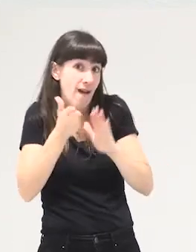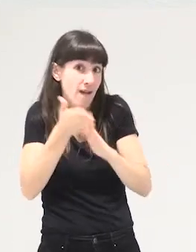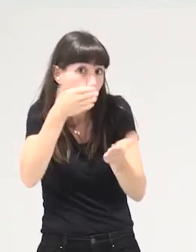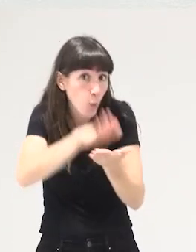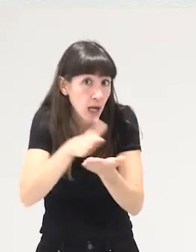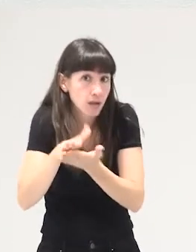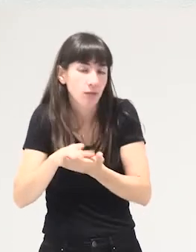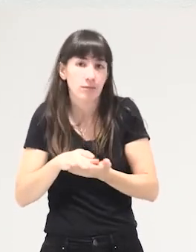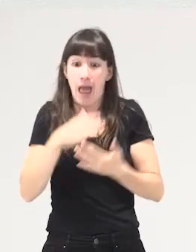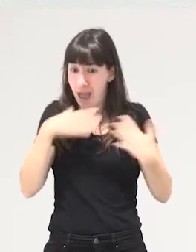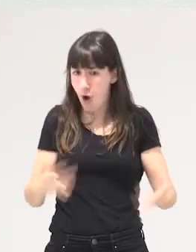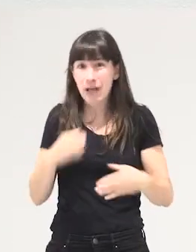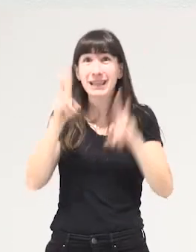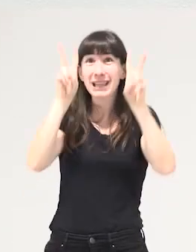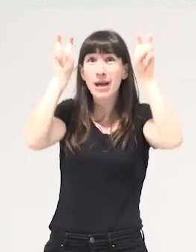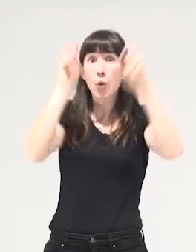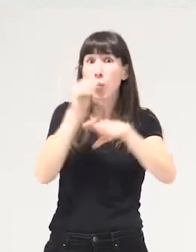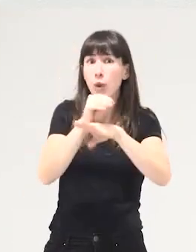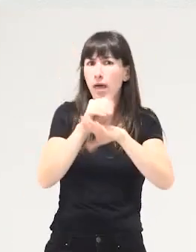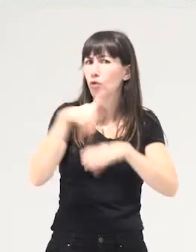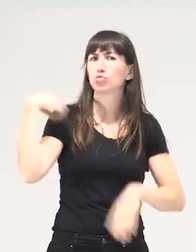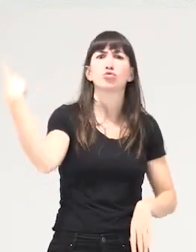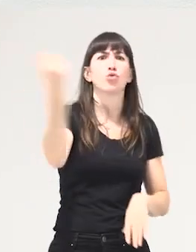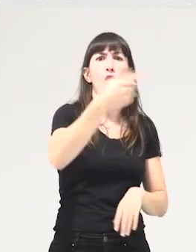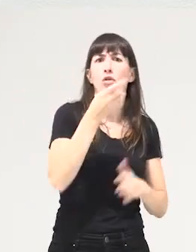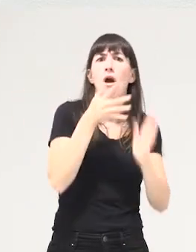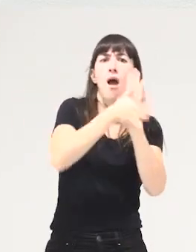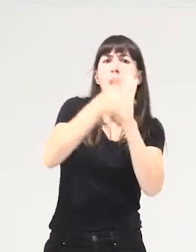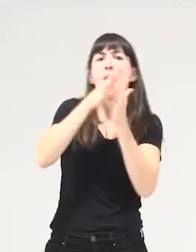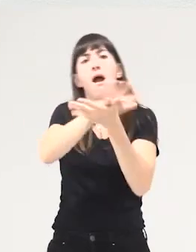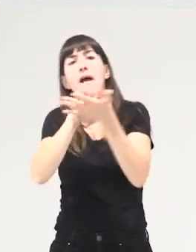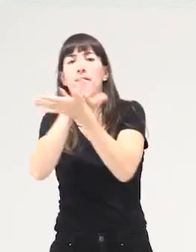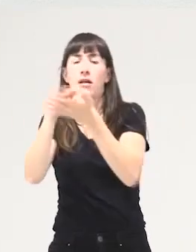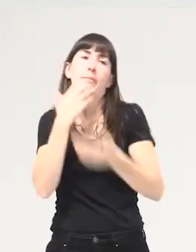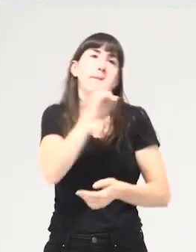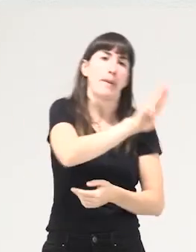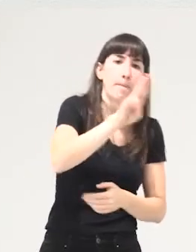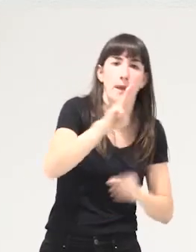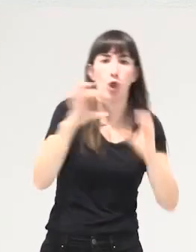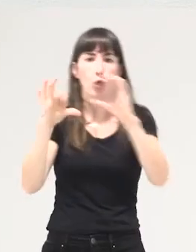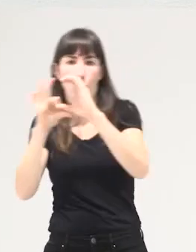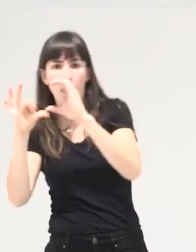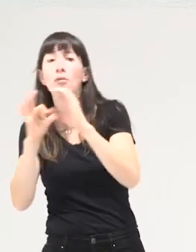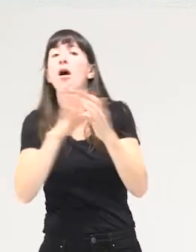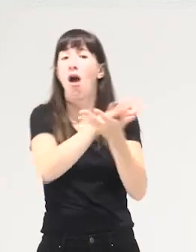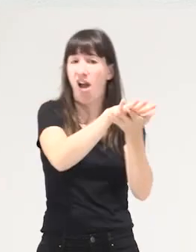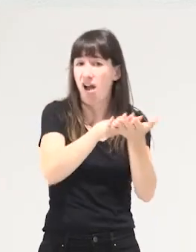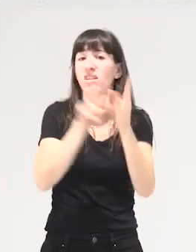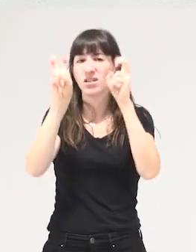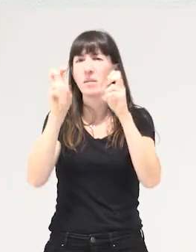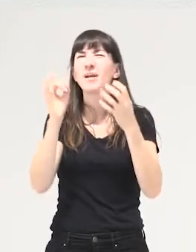el PP habla de cuidados ciudadanos habla de cuidados todo el mundo habla de cuidados pero de que hablamos cuando hablamos de cuidados entonces esta